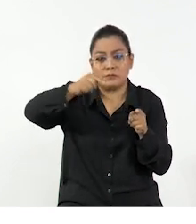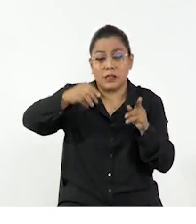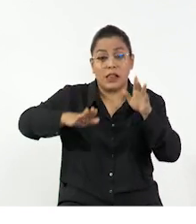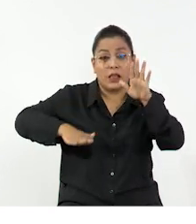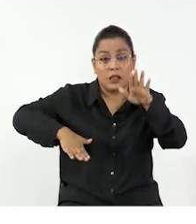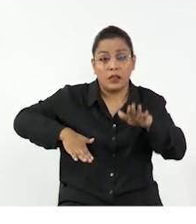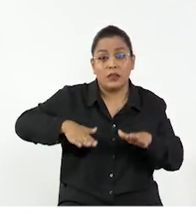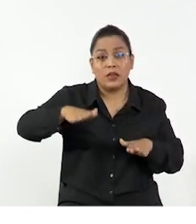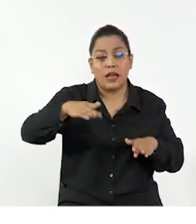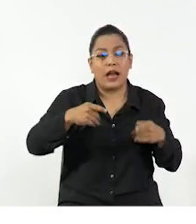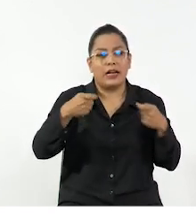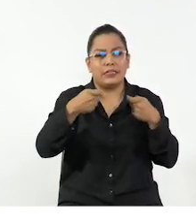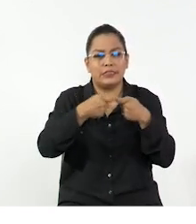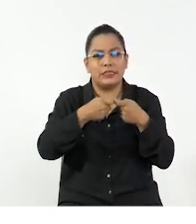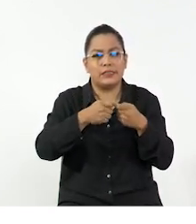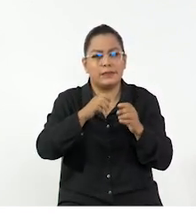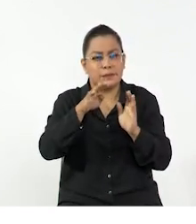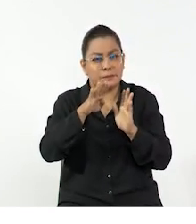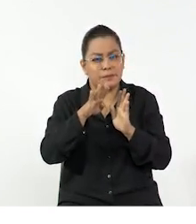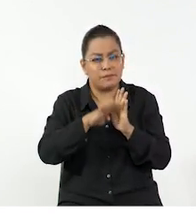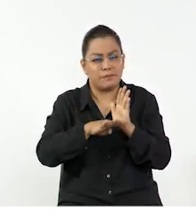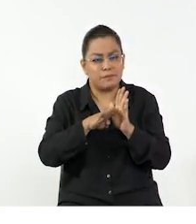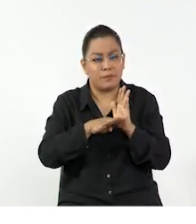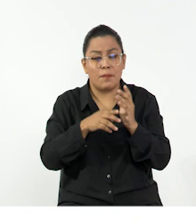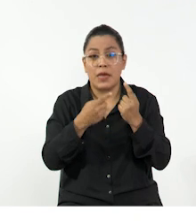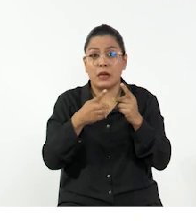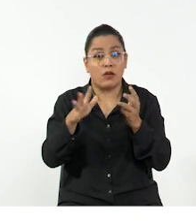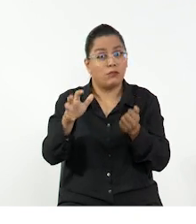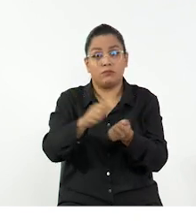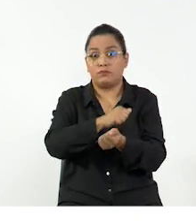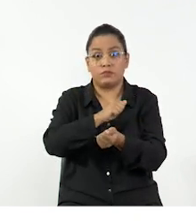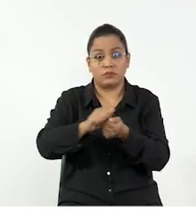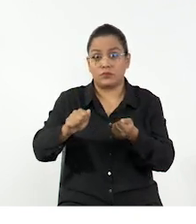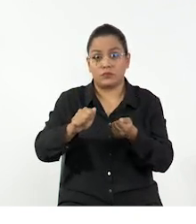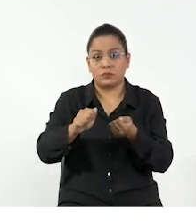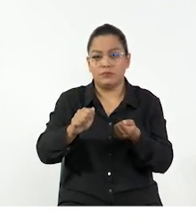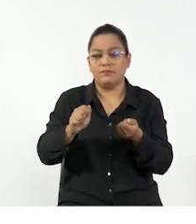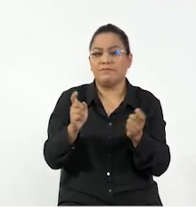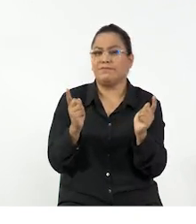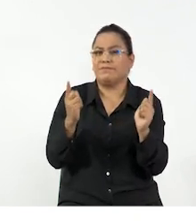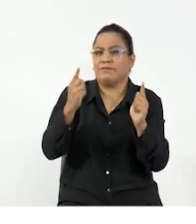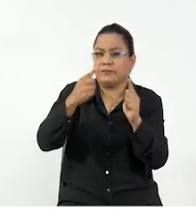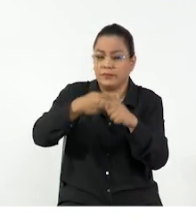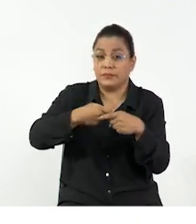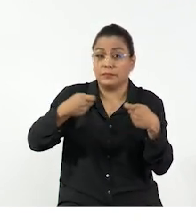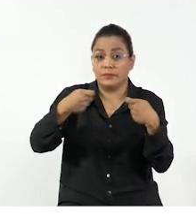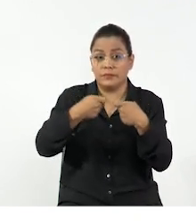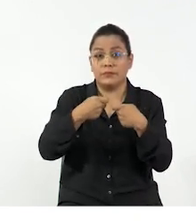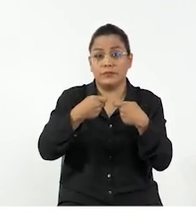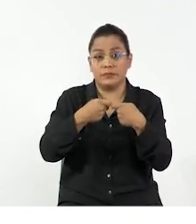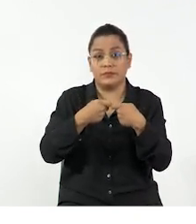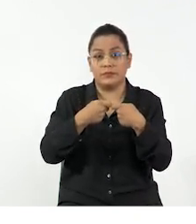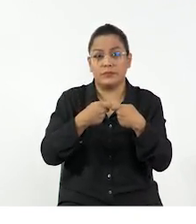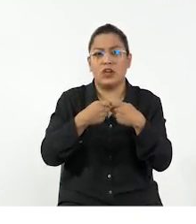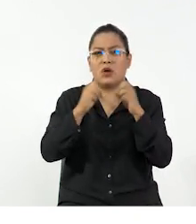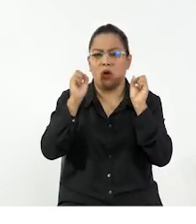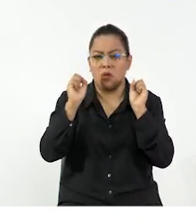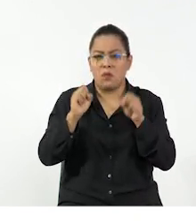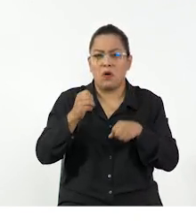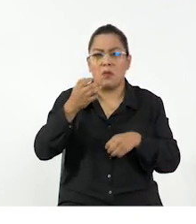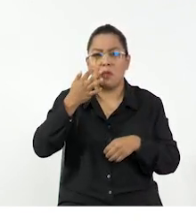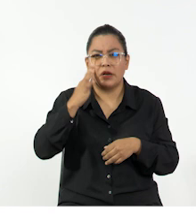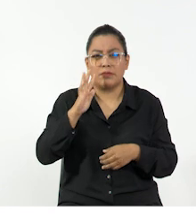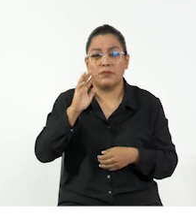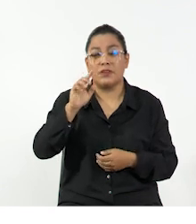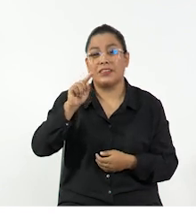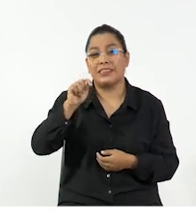nos vamos a dar cuenta que la energía sí empieza a disminuir, sin embargo no se destruye, se convierte en otro tipo de energía que